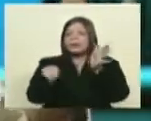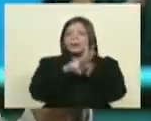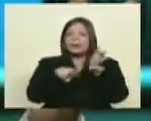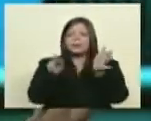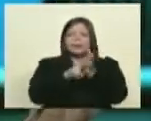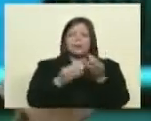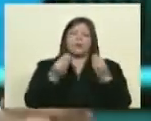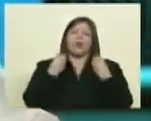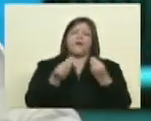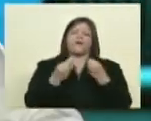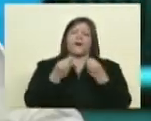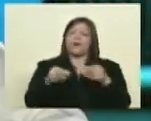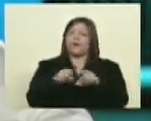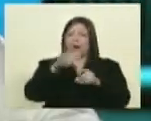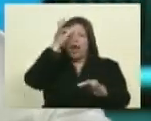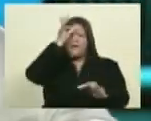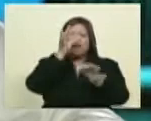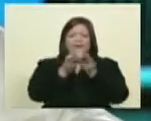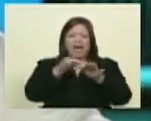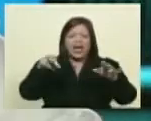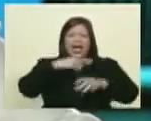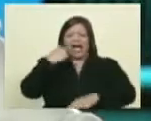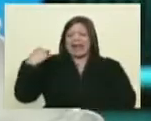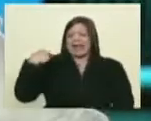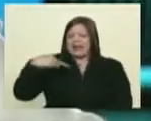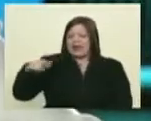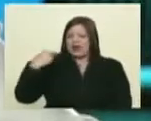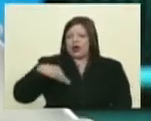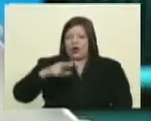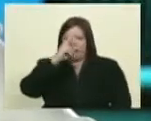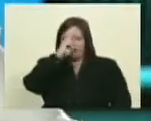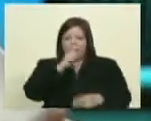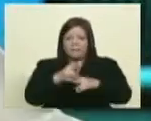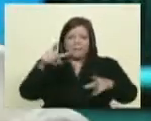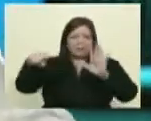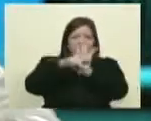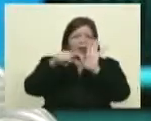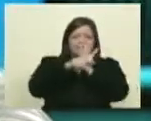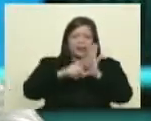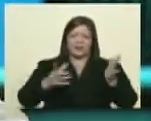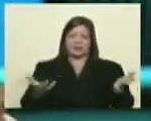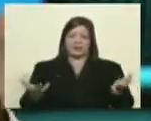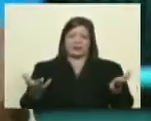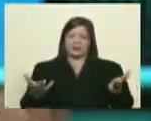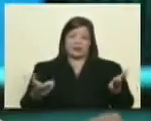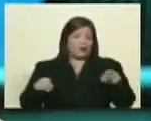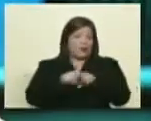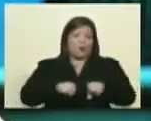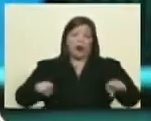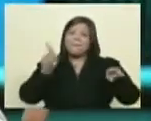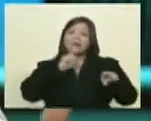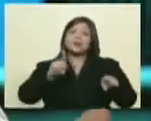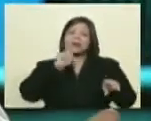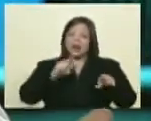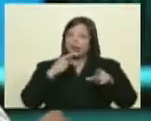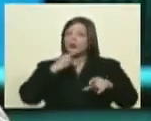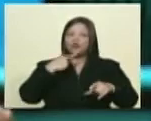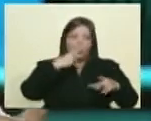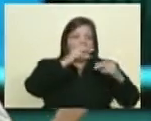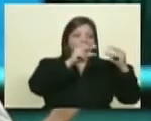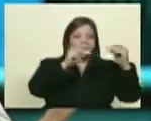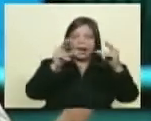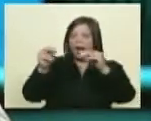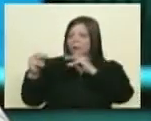dogma de fe religioso entonces con esas personas es imposible desgraciadamente racionalizar pero cuando tú hablas con los periodistas que